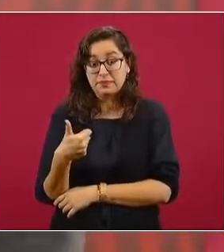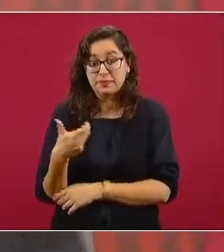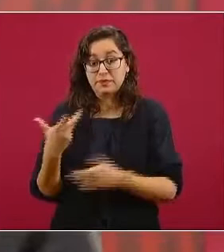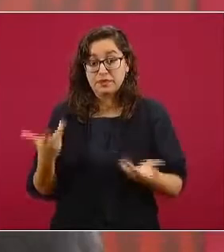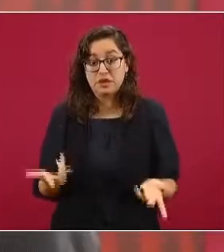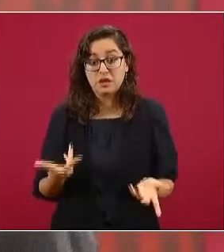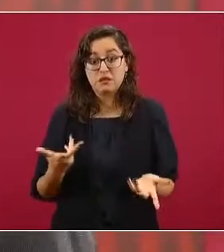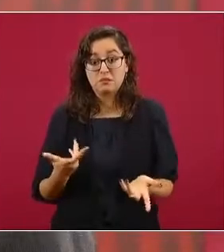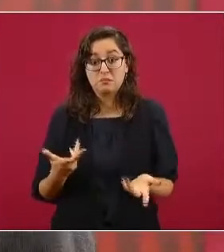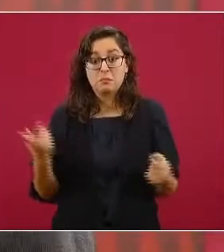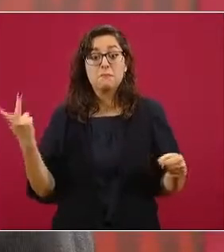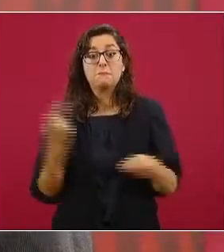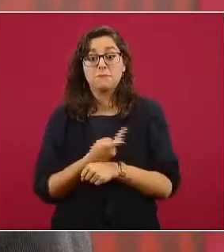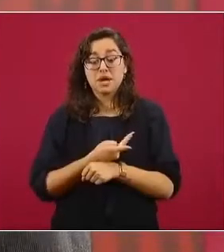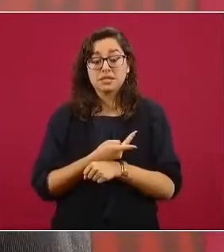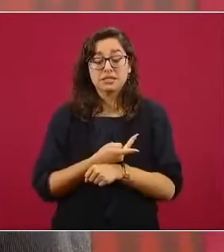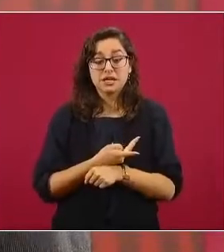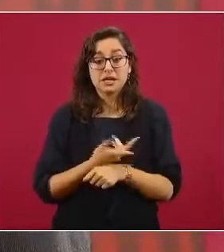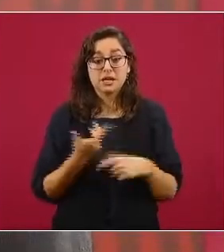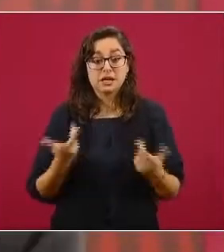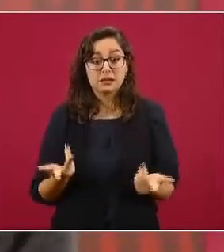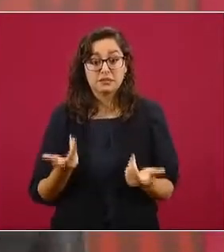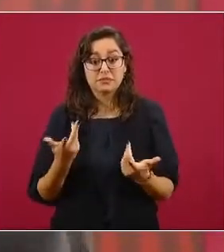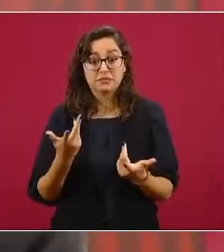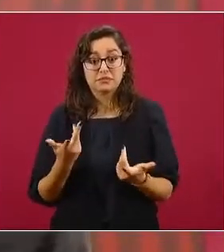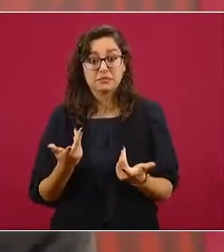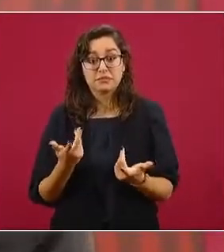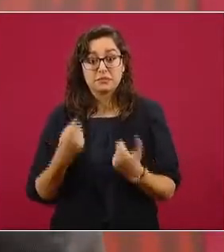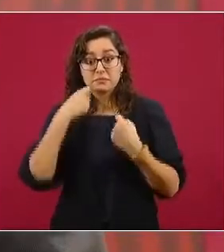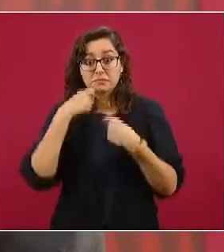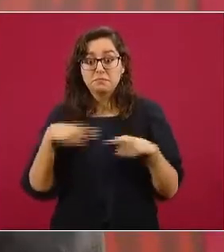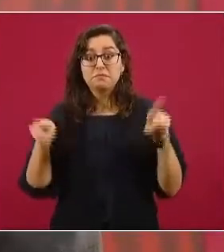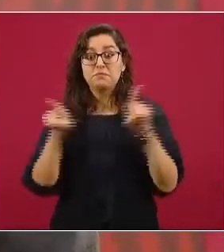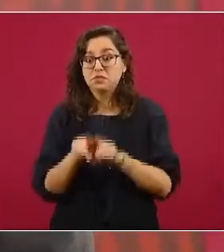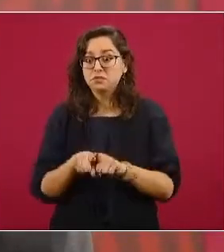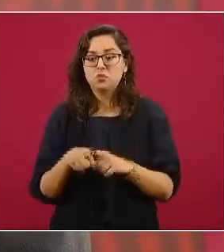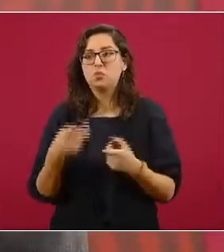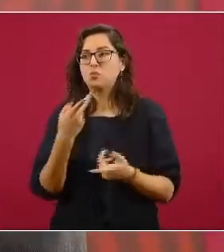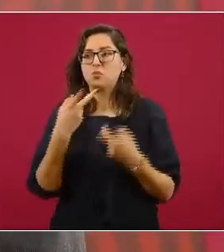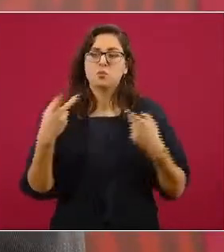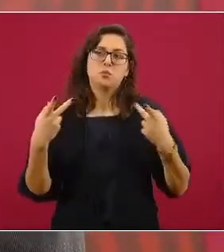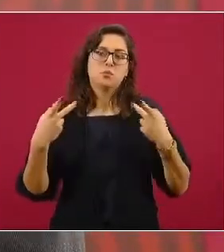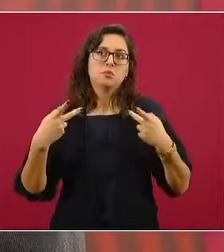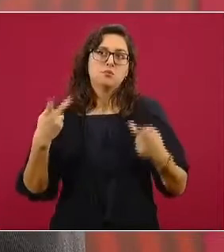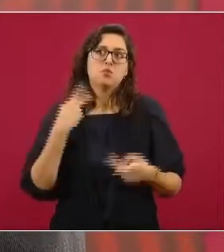diplomáticos, que a veces son muy afanositos,